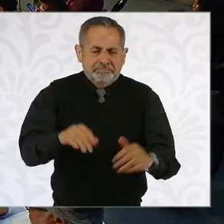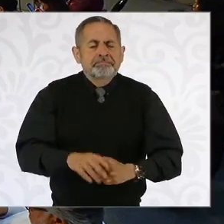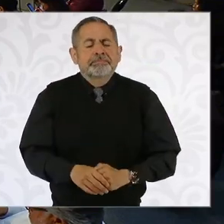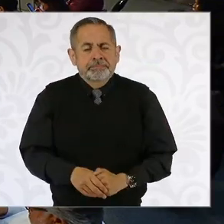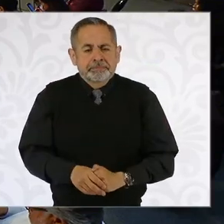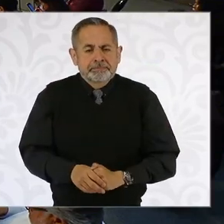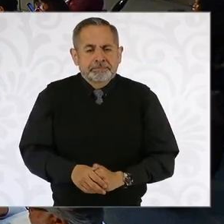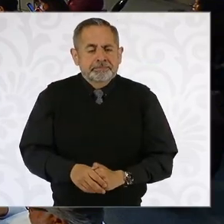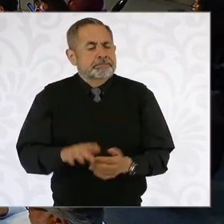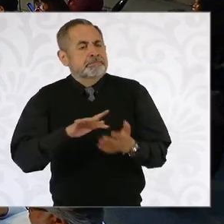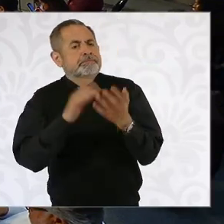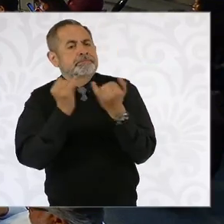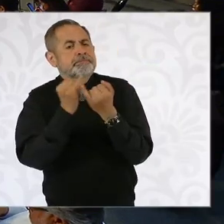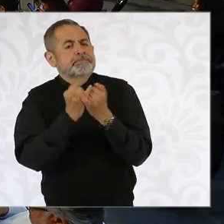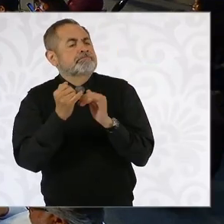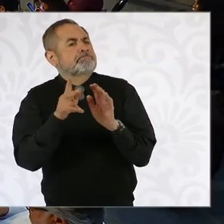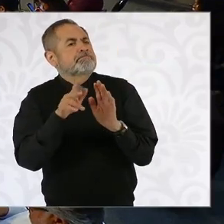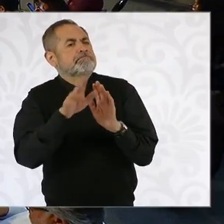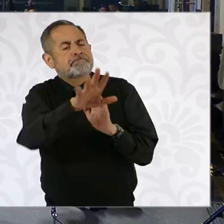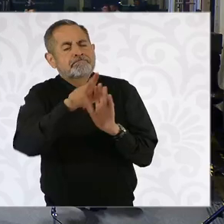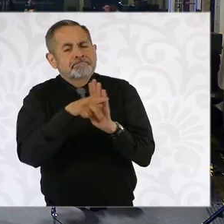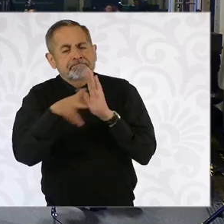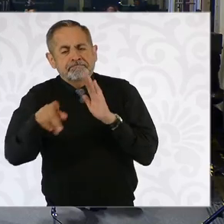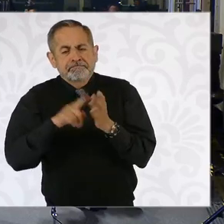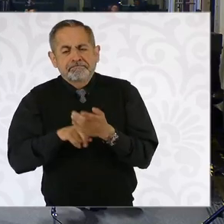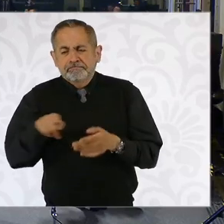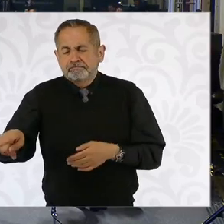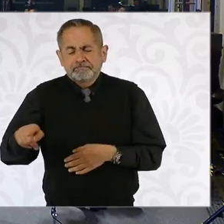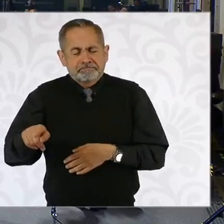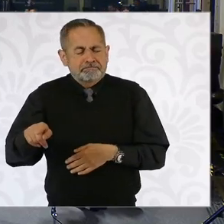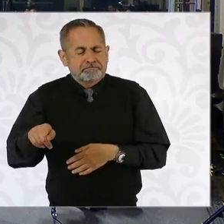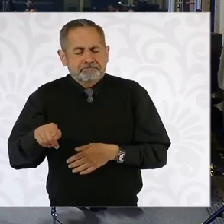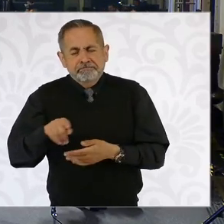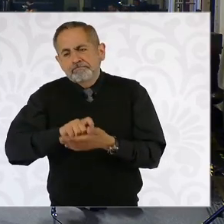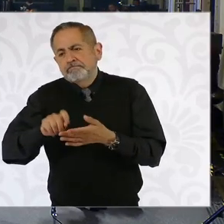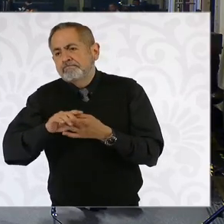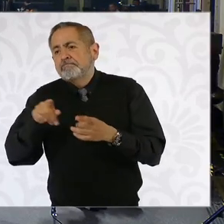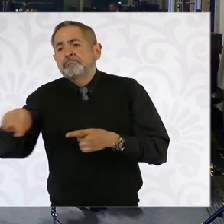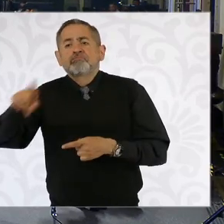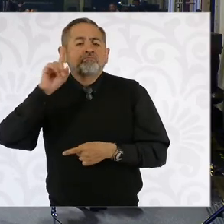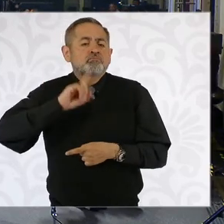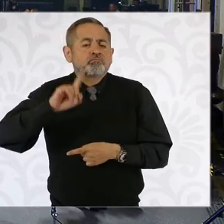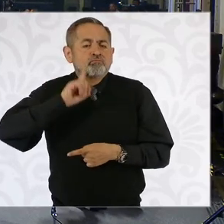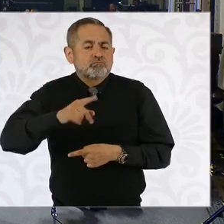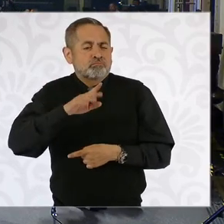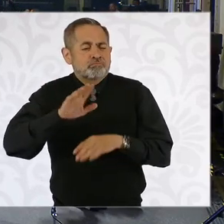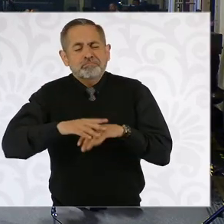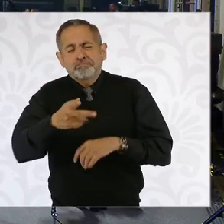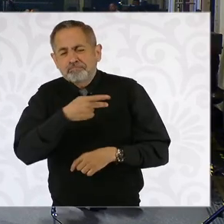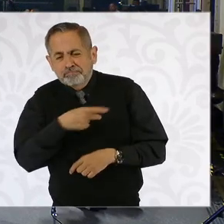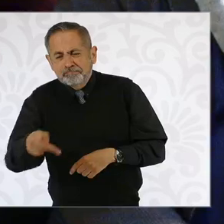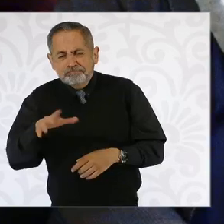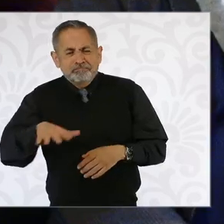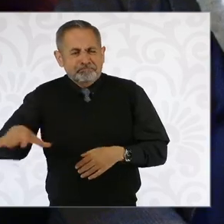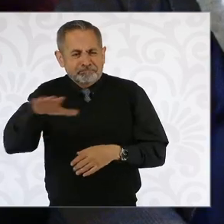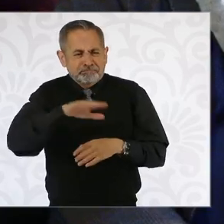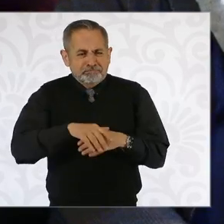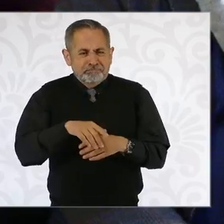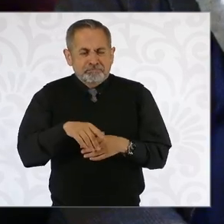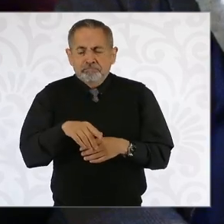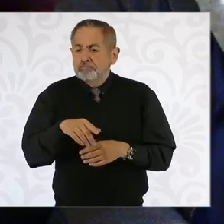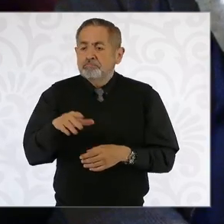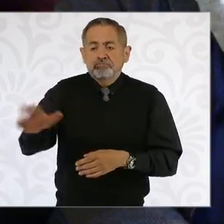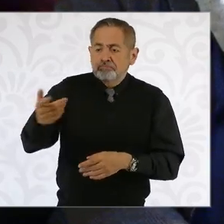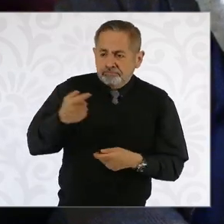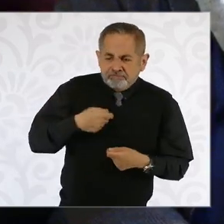parecidos, en el caso de La Jornada traemos que mujeres de zonas pobres son extorsionadas sexualmente por piperos a cambio de agua aquí en la